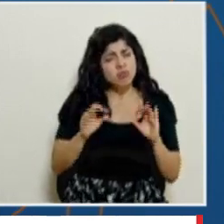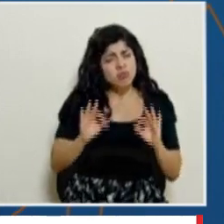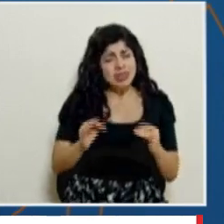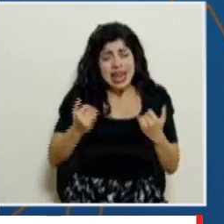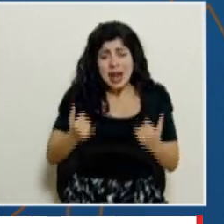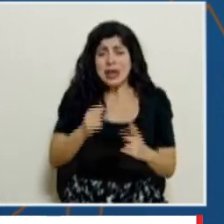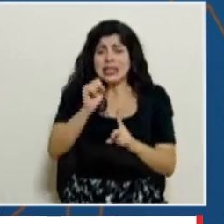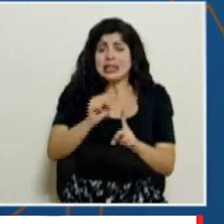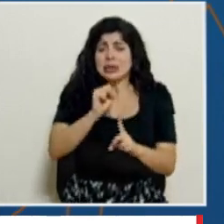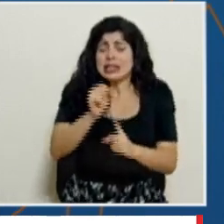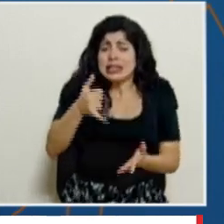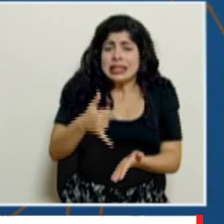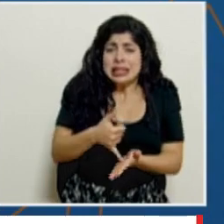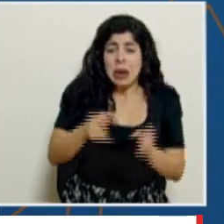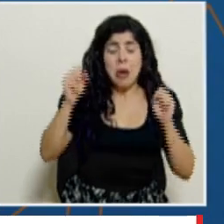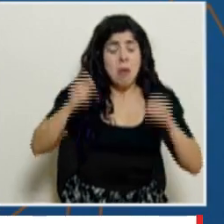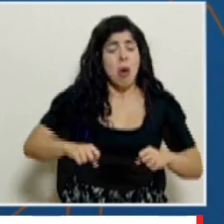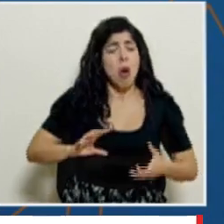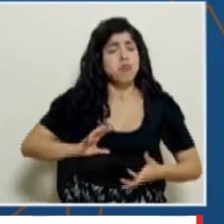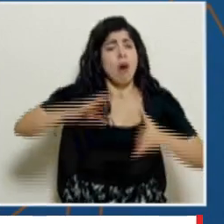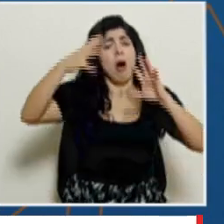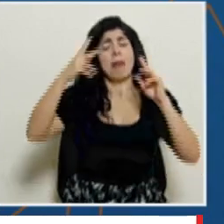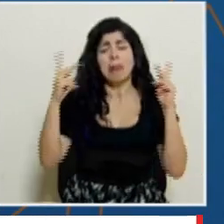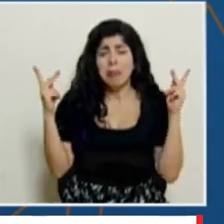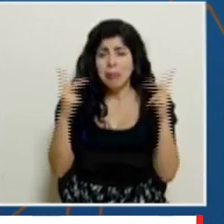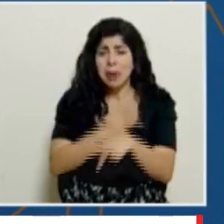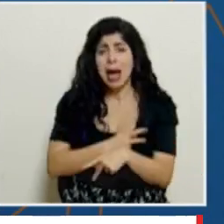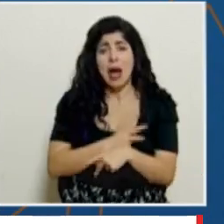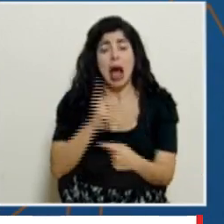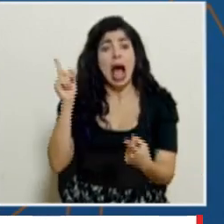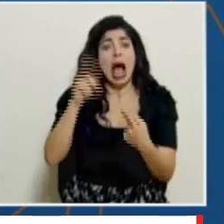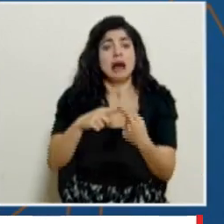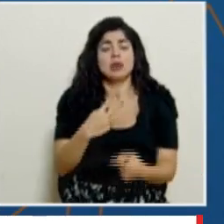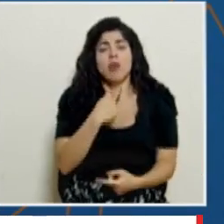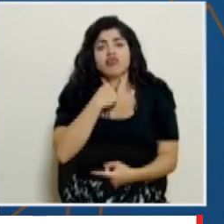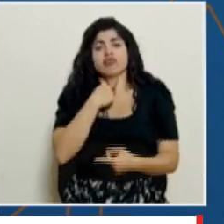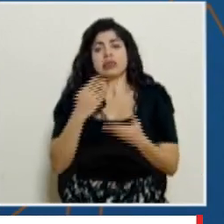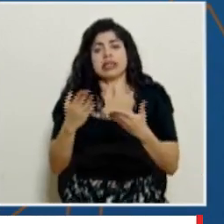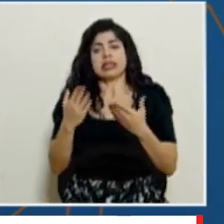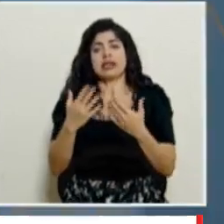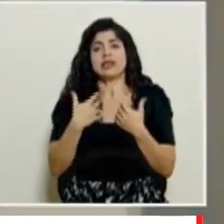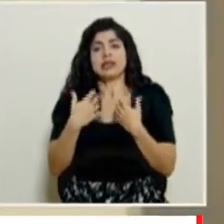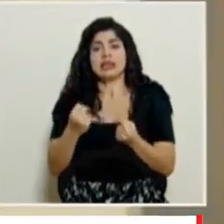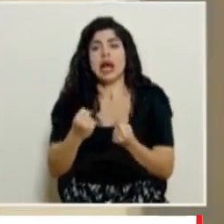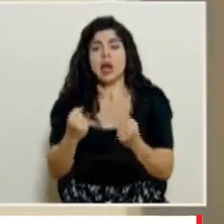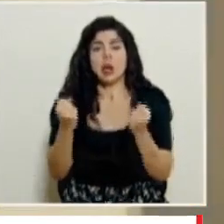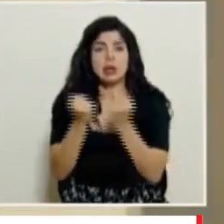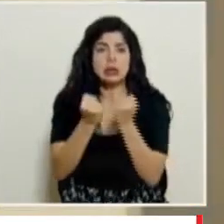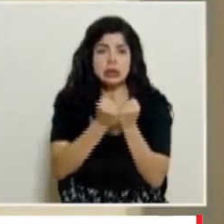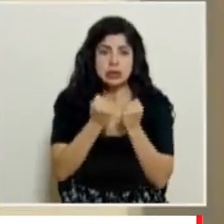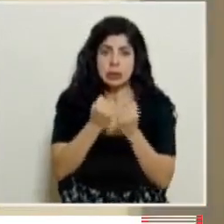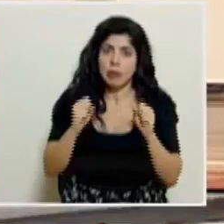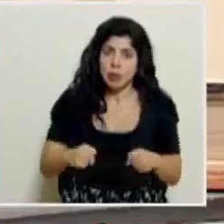Estamos en una situación crítica que se puede volver más crítica y llegar a la saturación de los servicios de salud. Muchas gracias.